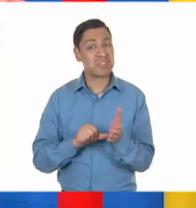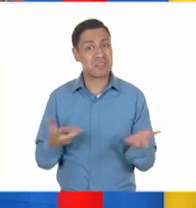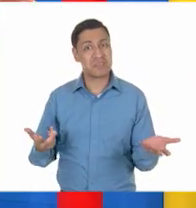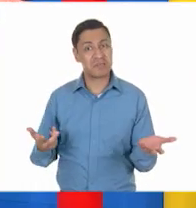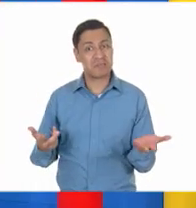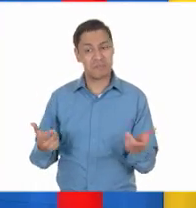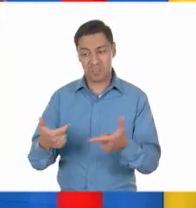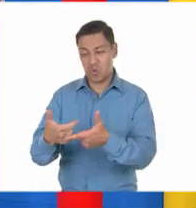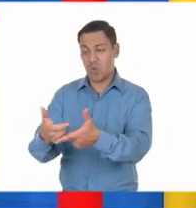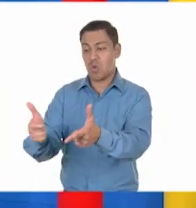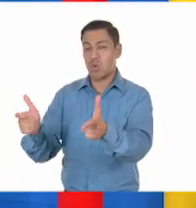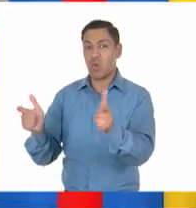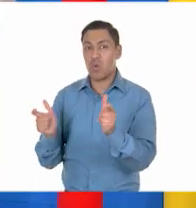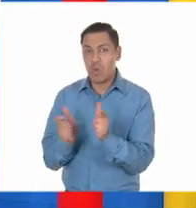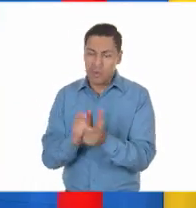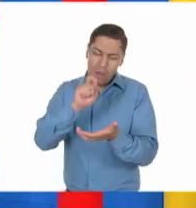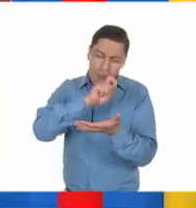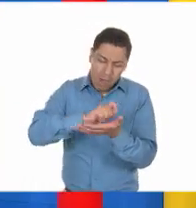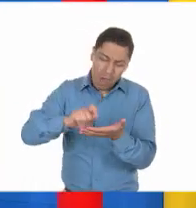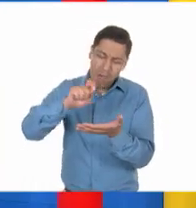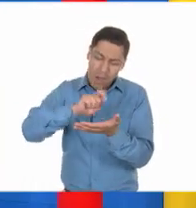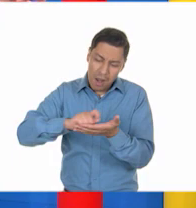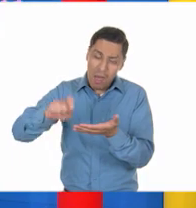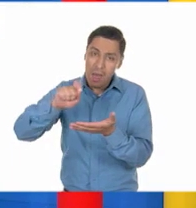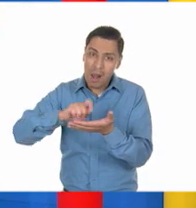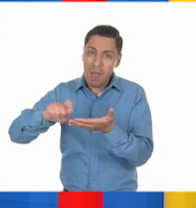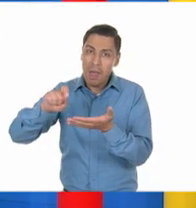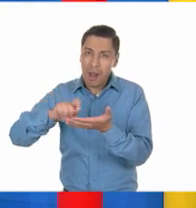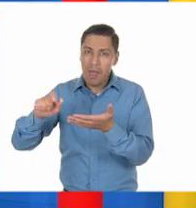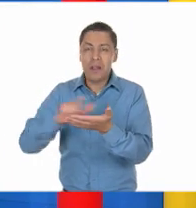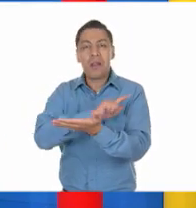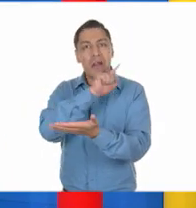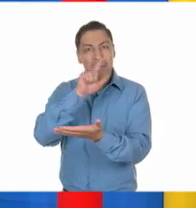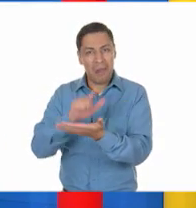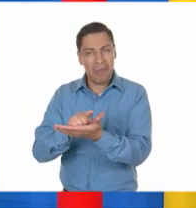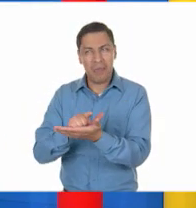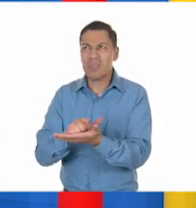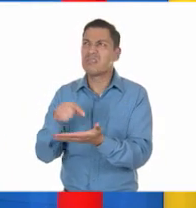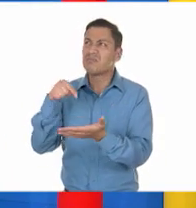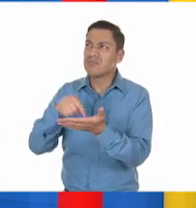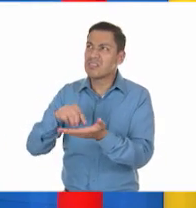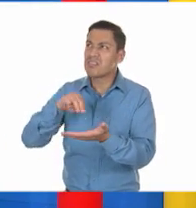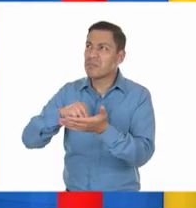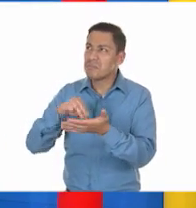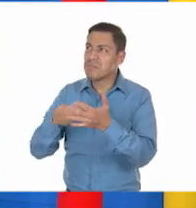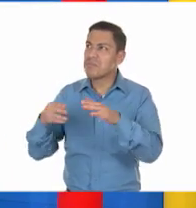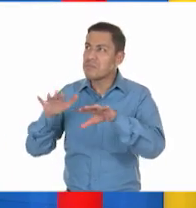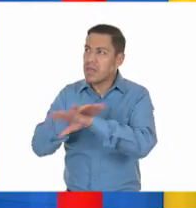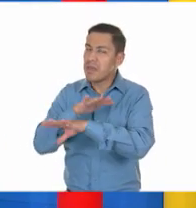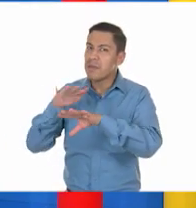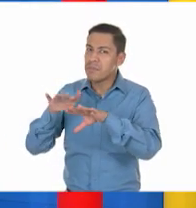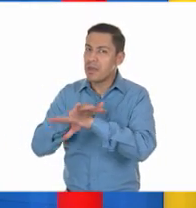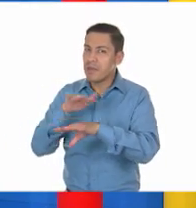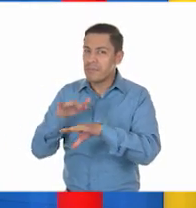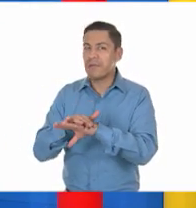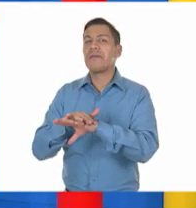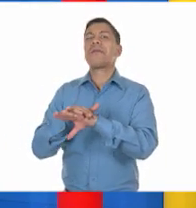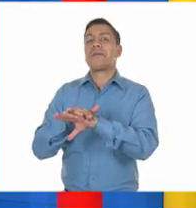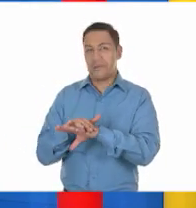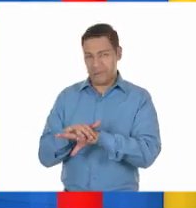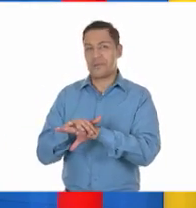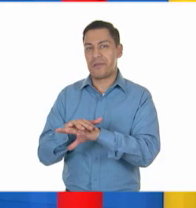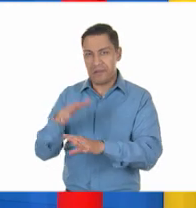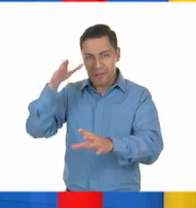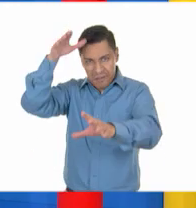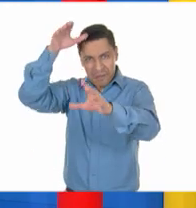Los diputados invitados ya tenían más o menos claro cuál era el camino que debían seguir para cumplir las demandas sociales, y solo necesitaban más